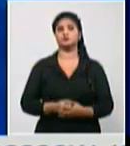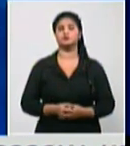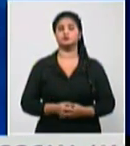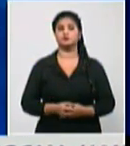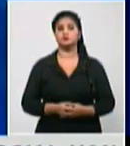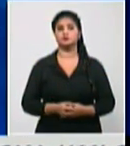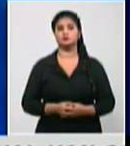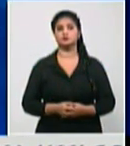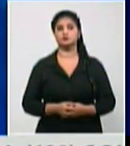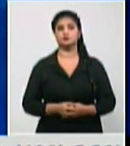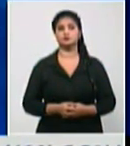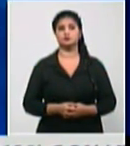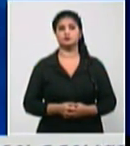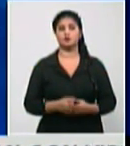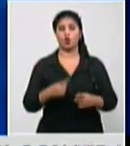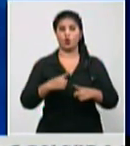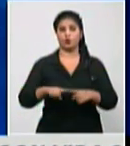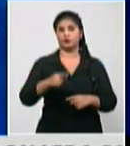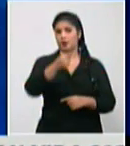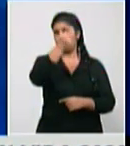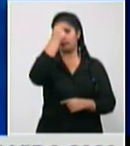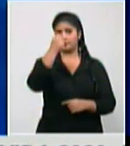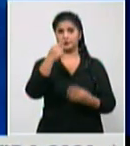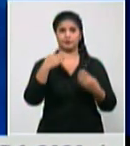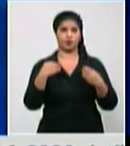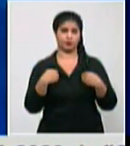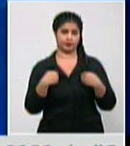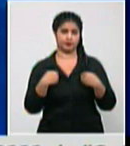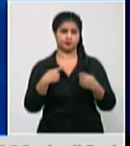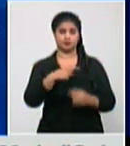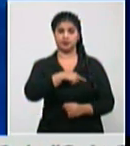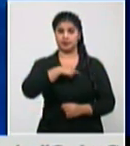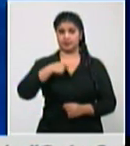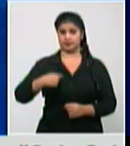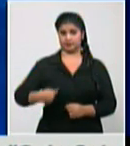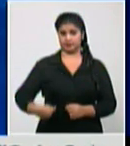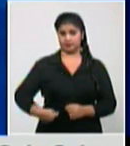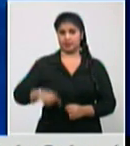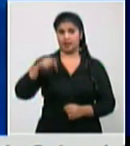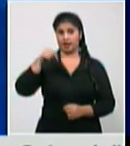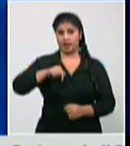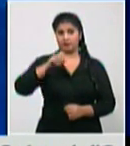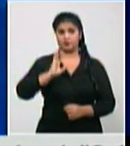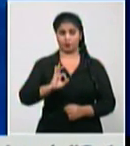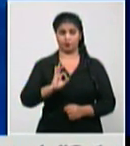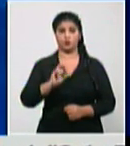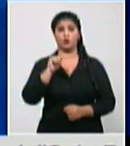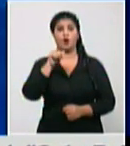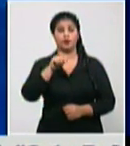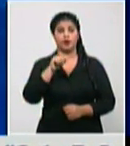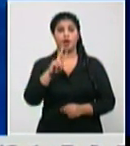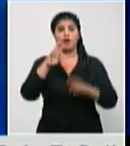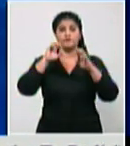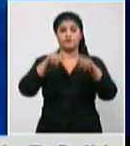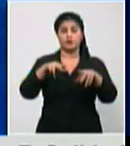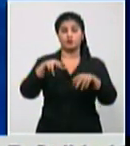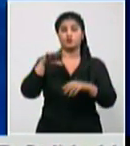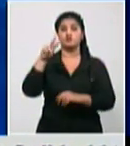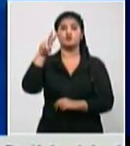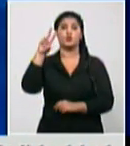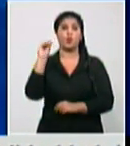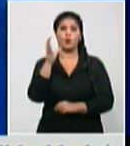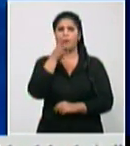nos llega a la siguiente interrogante China decretó estado de alerta ante la nueva cepa la nueva cepa que sigue siendo